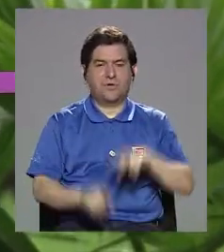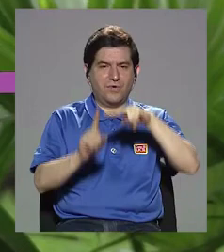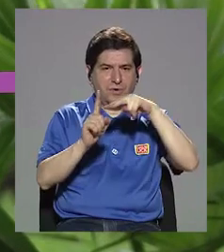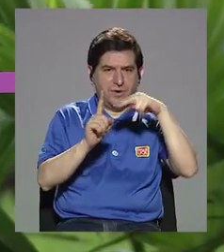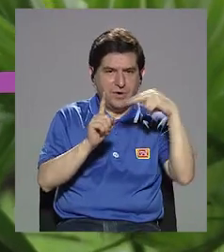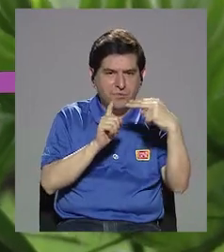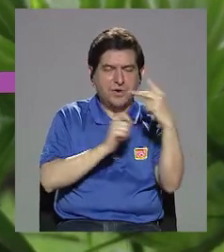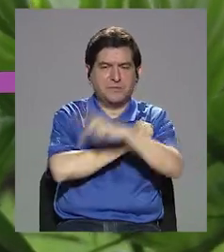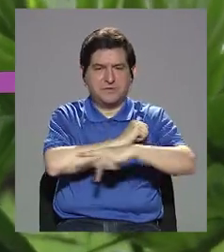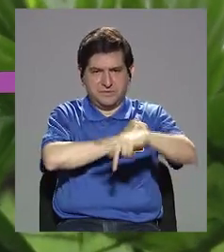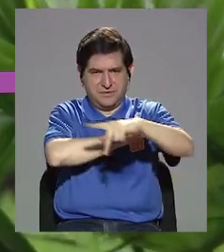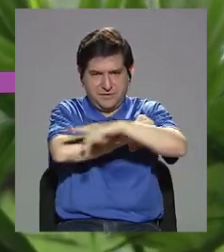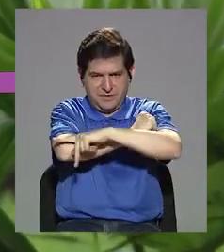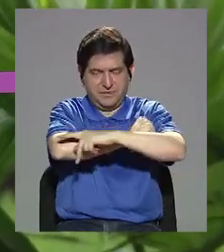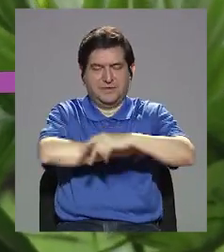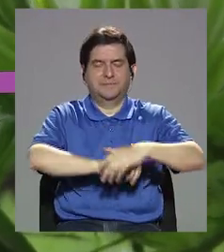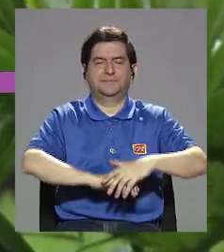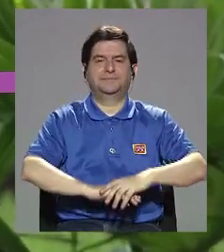país.